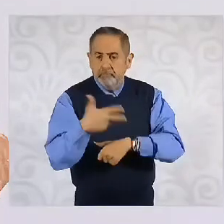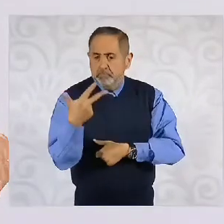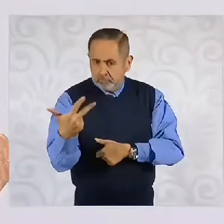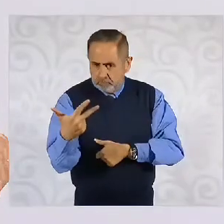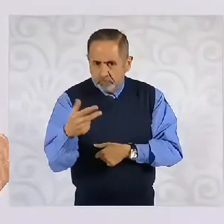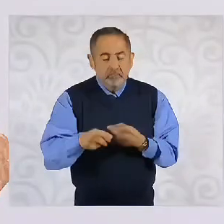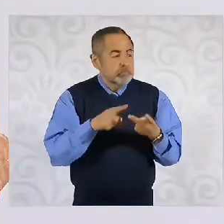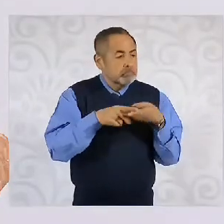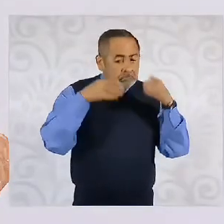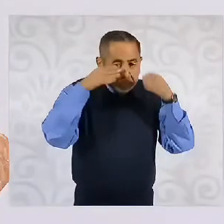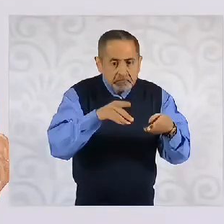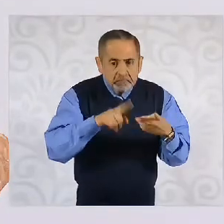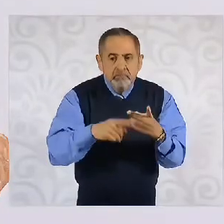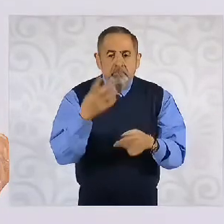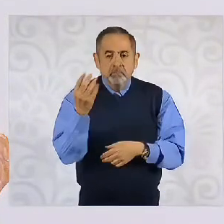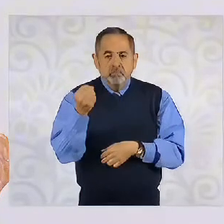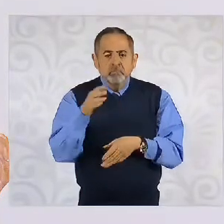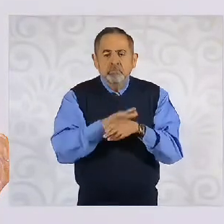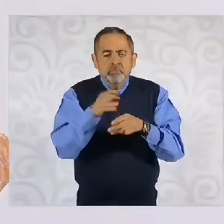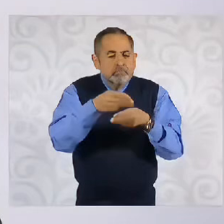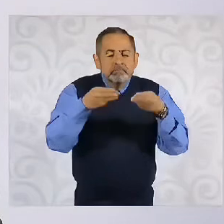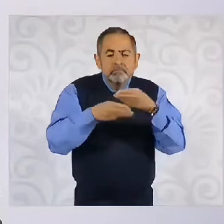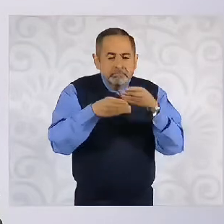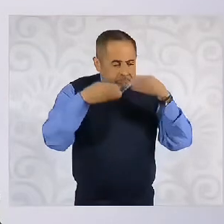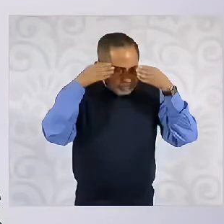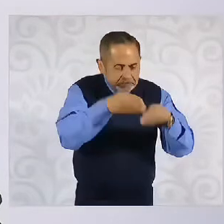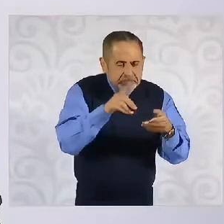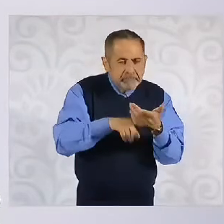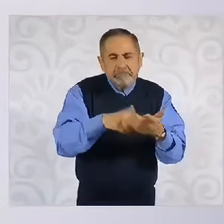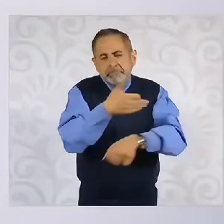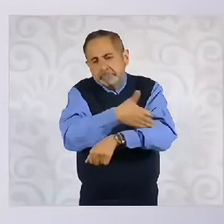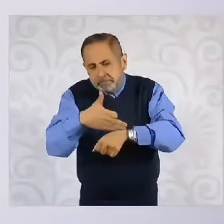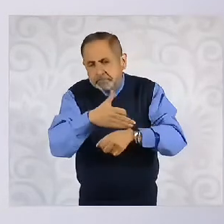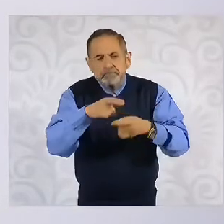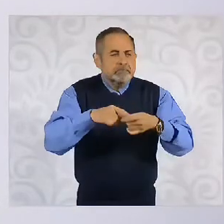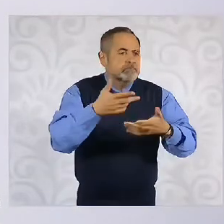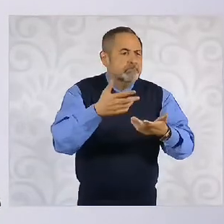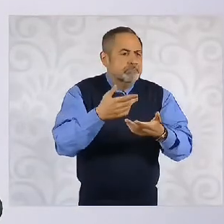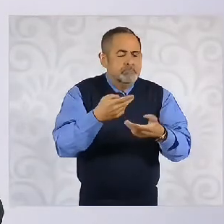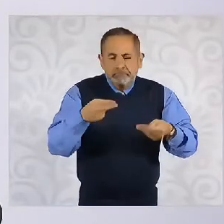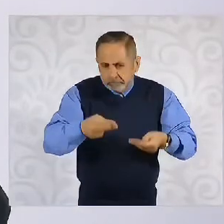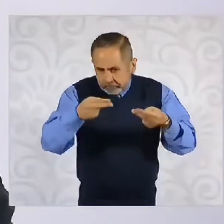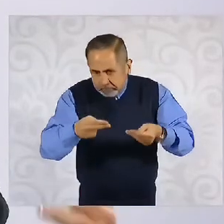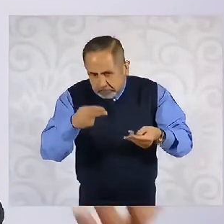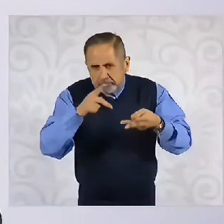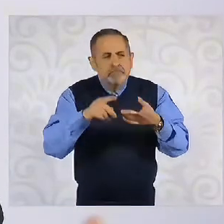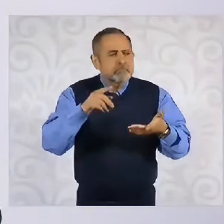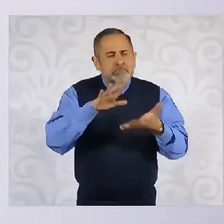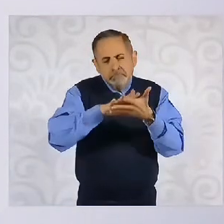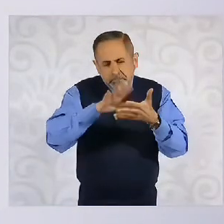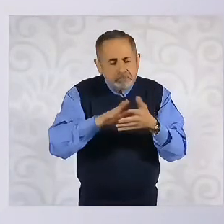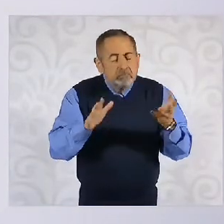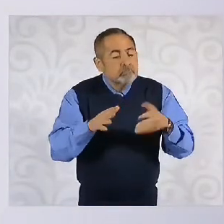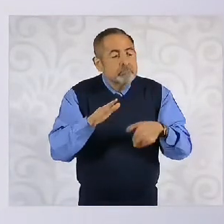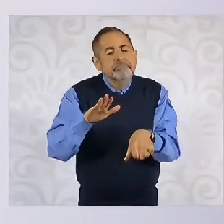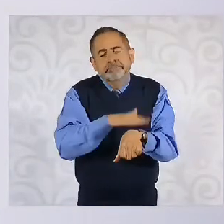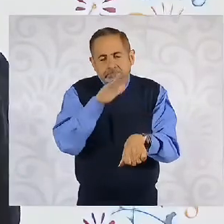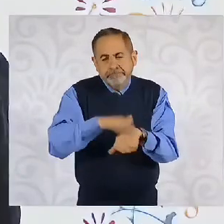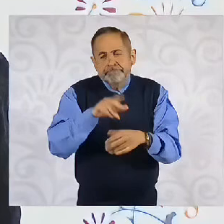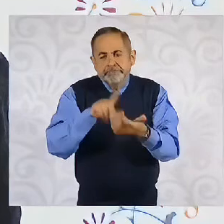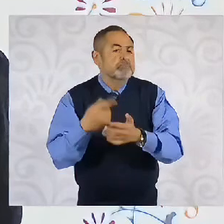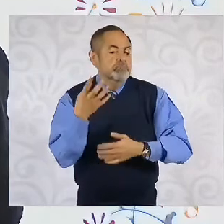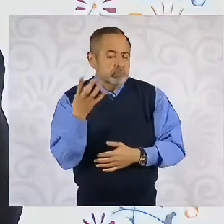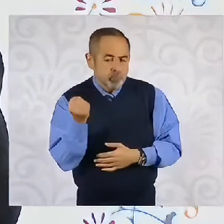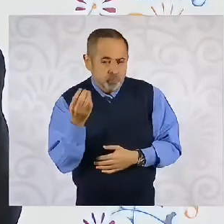materia que va a ser su ámbito en el que quieren ser electos.